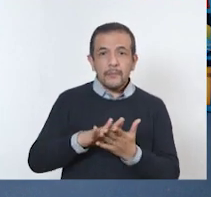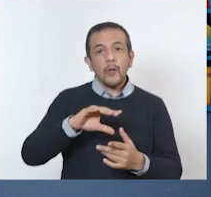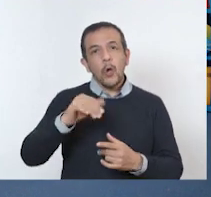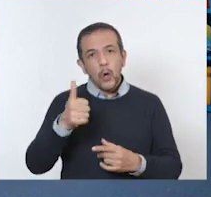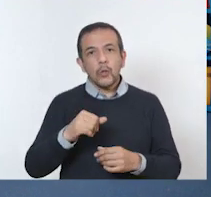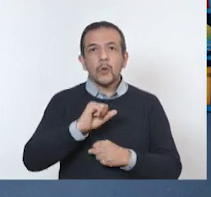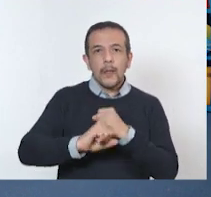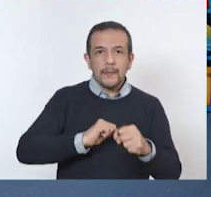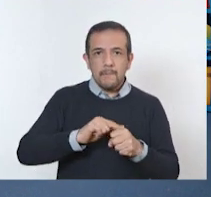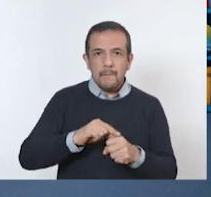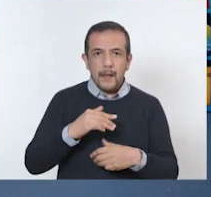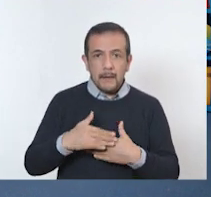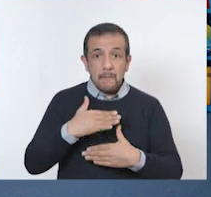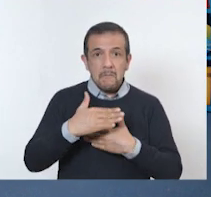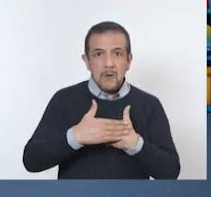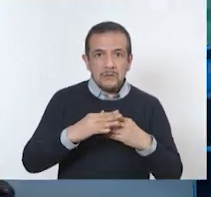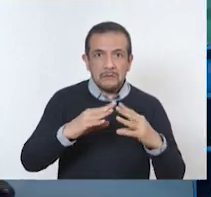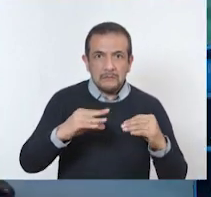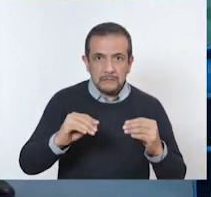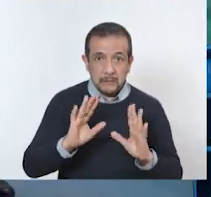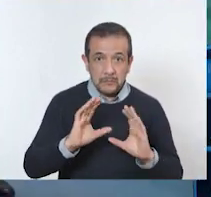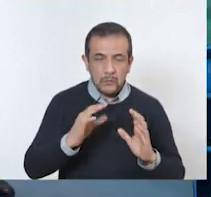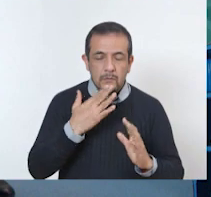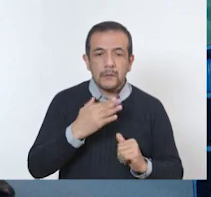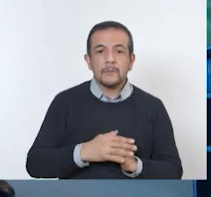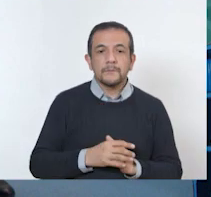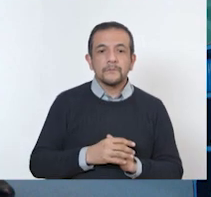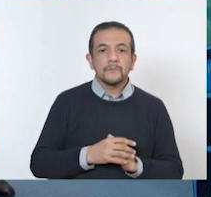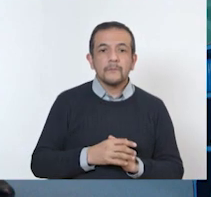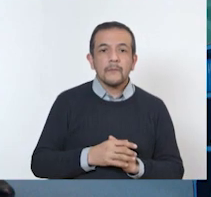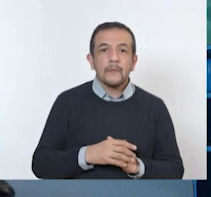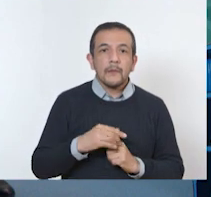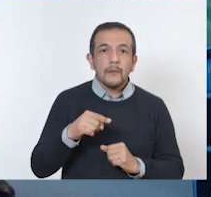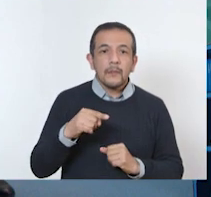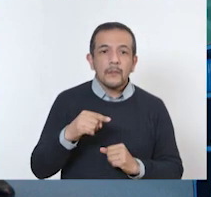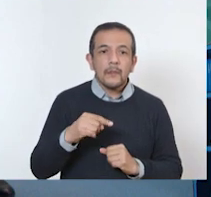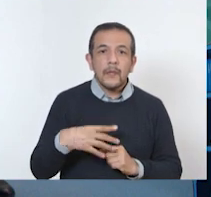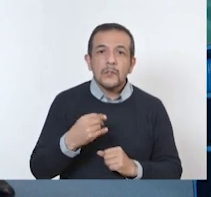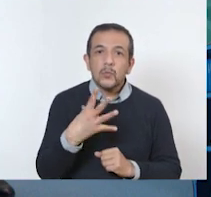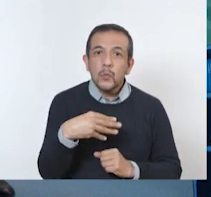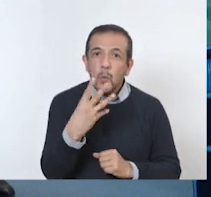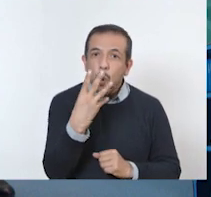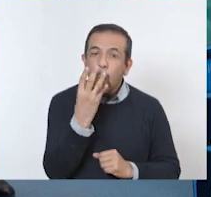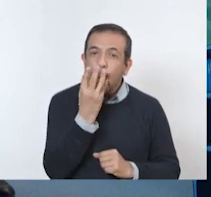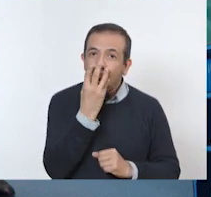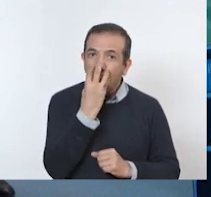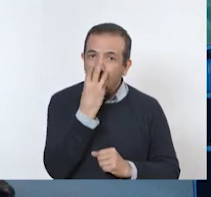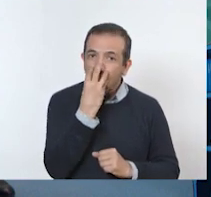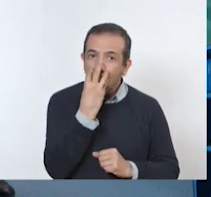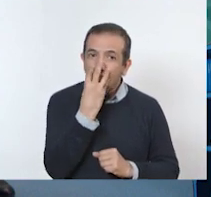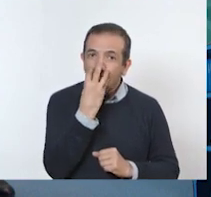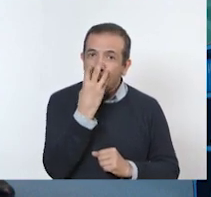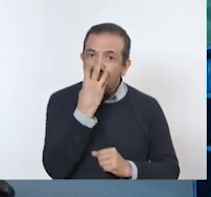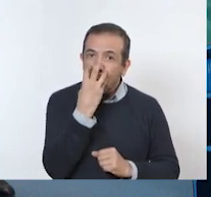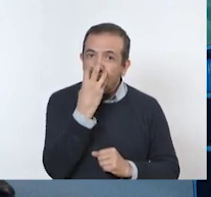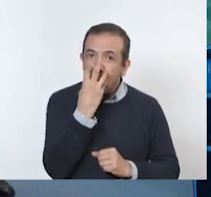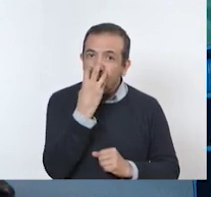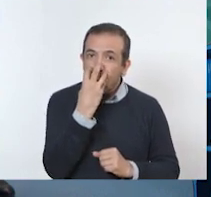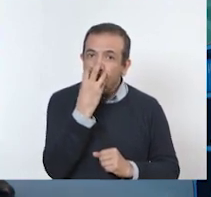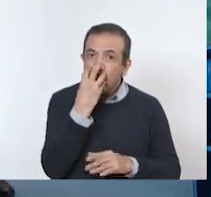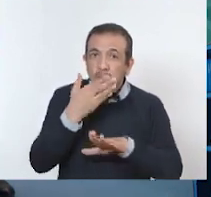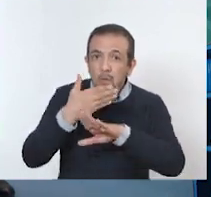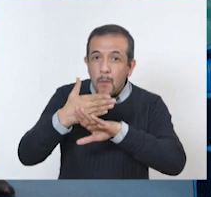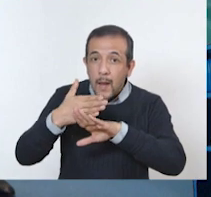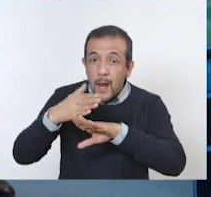de extinción? Así es. Un oso blanco. O también llamados osos polares.